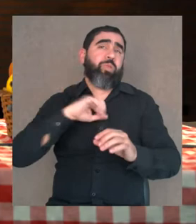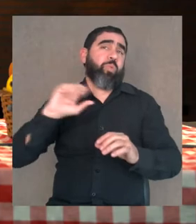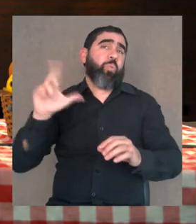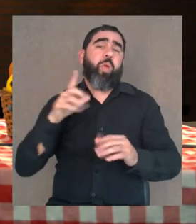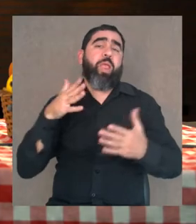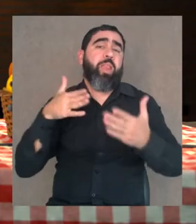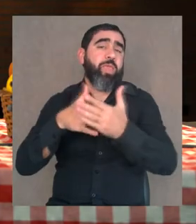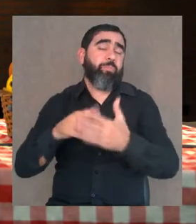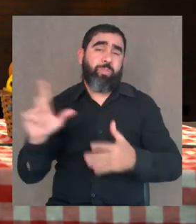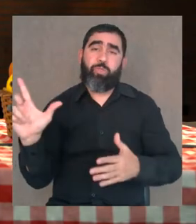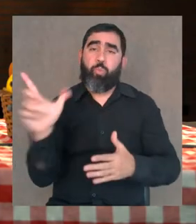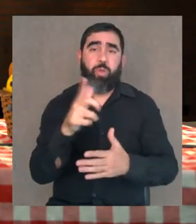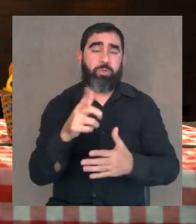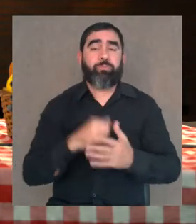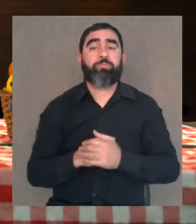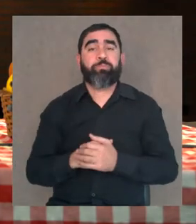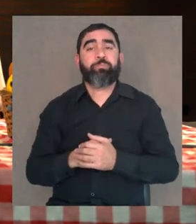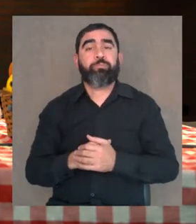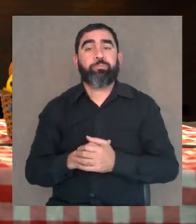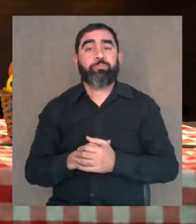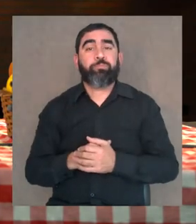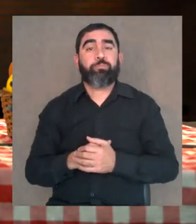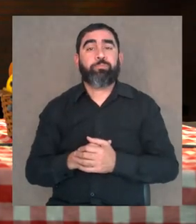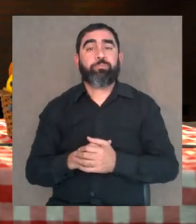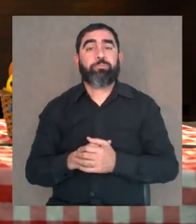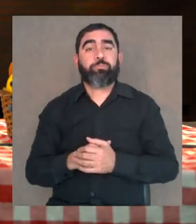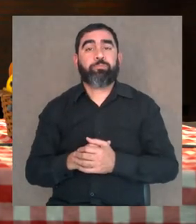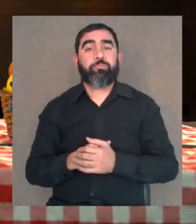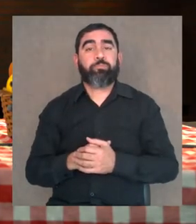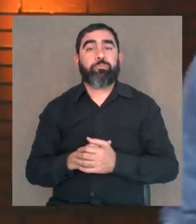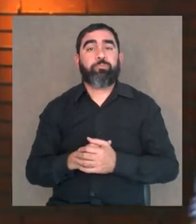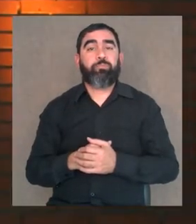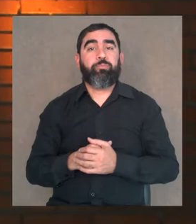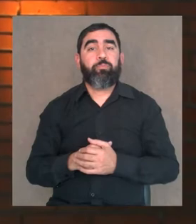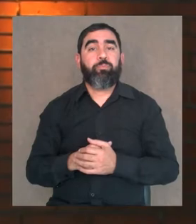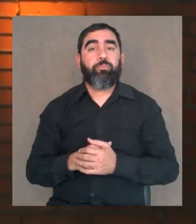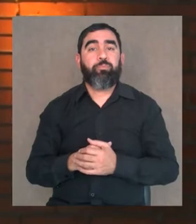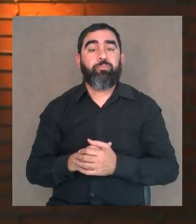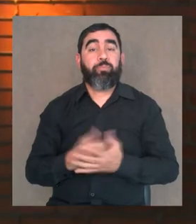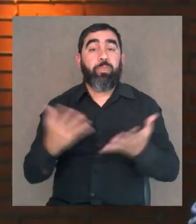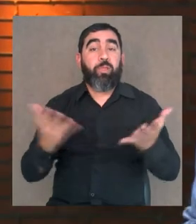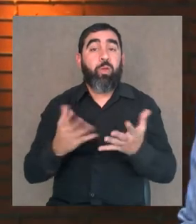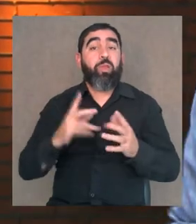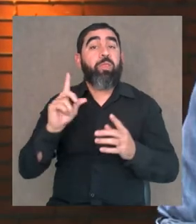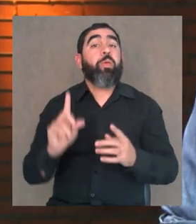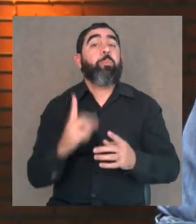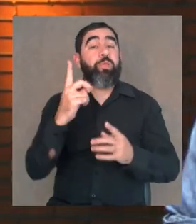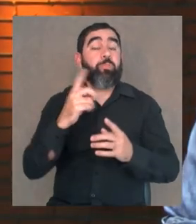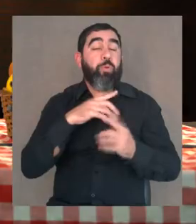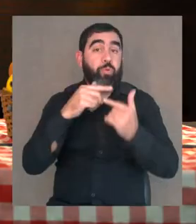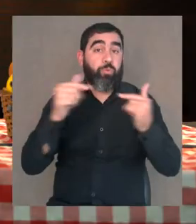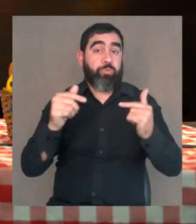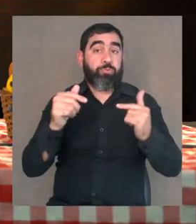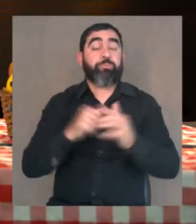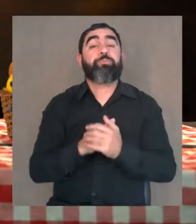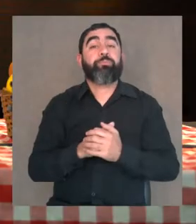totalmente infinita. Exactamente. También queríamos mostrarles un poquito los elementos que usamos al principio de este video.